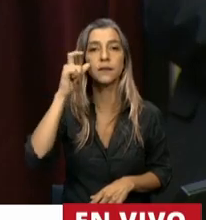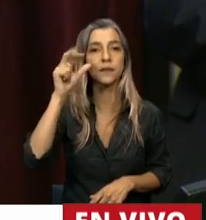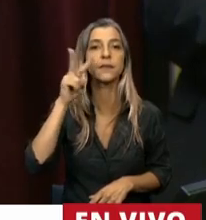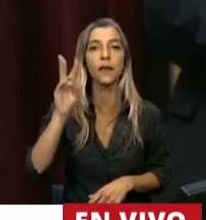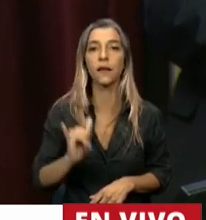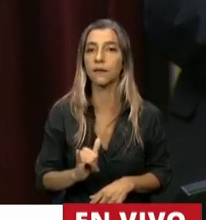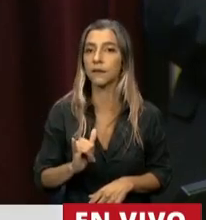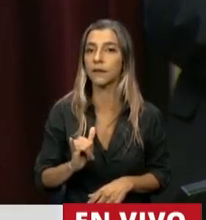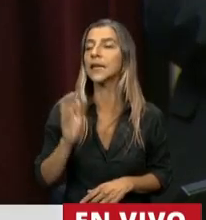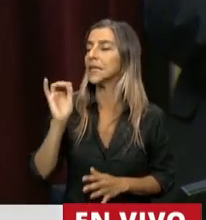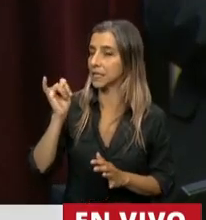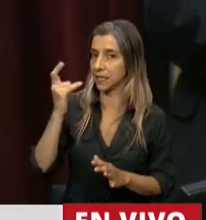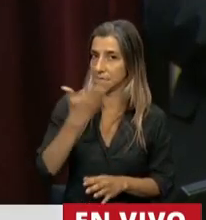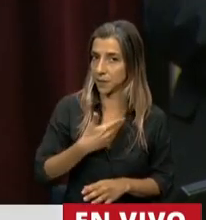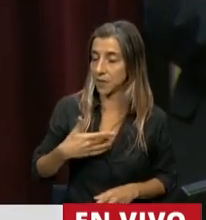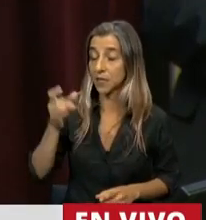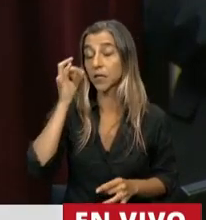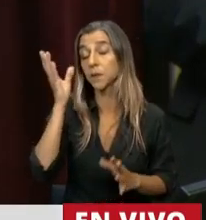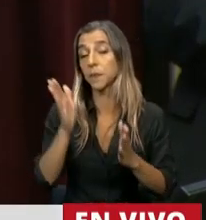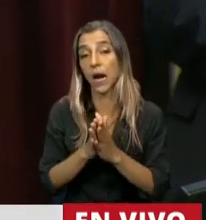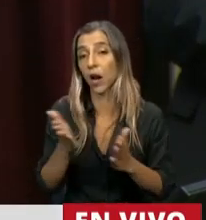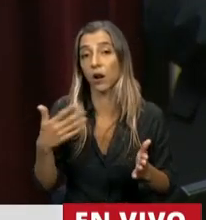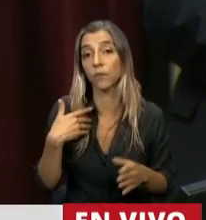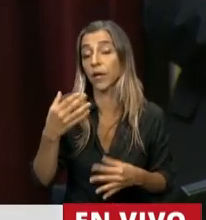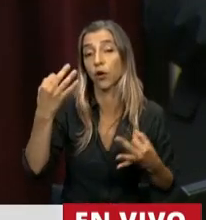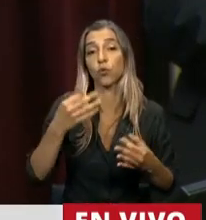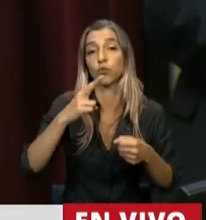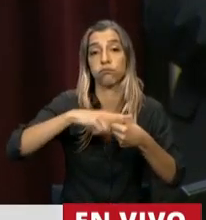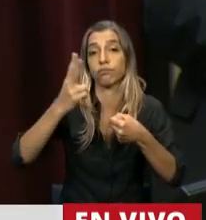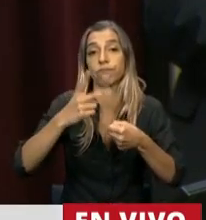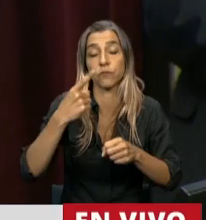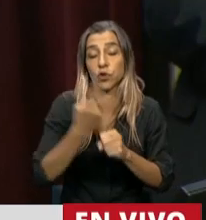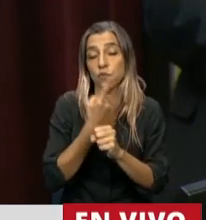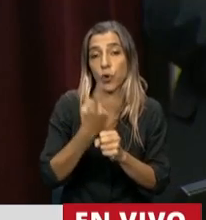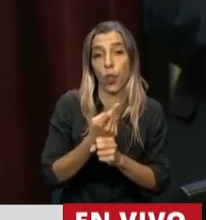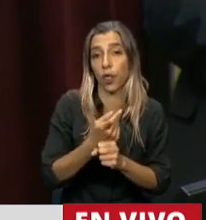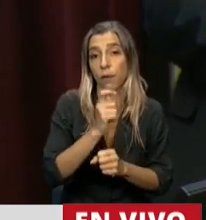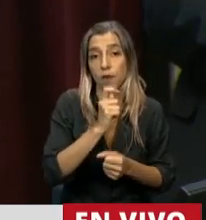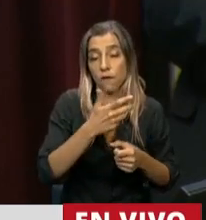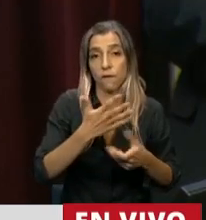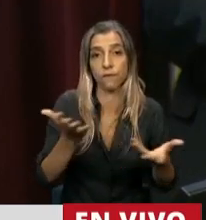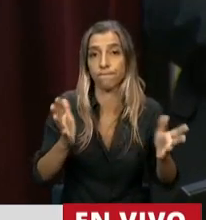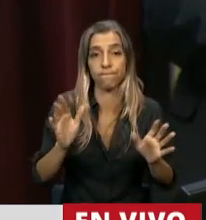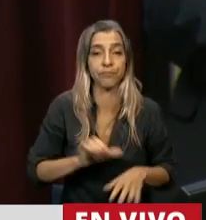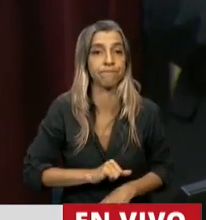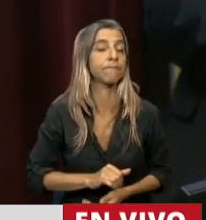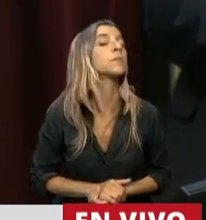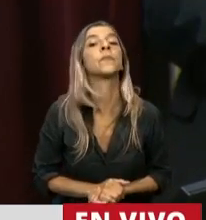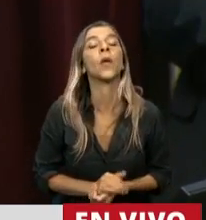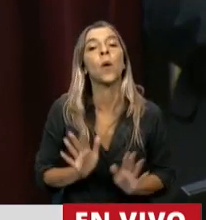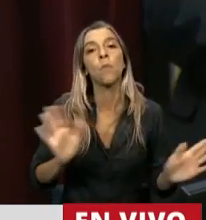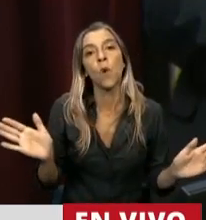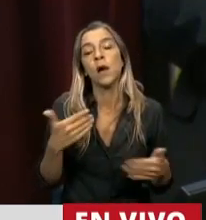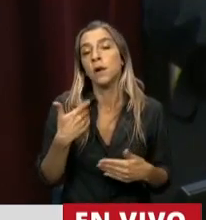Presidente, muchas gracias, disculpe, pero no me he habilitado para activar el micrófono. Bueno, en